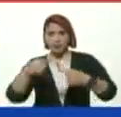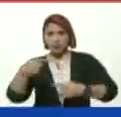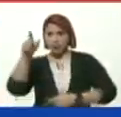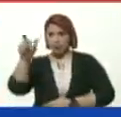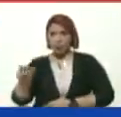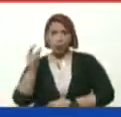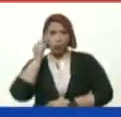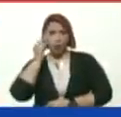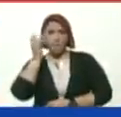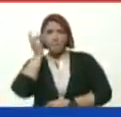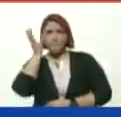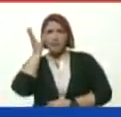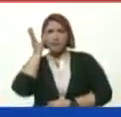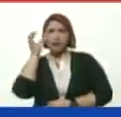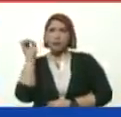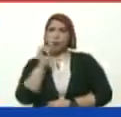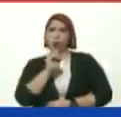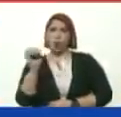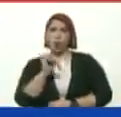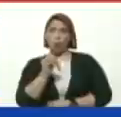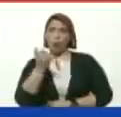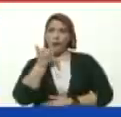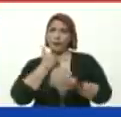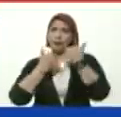Inventamos O erramos